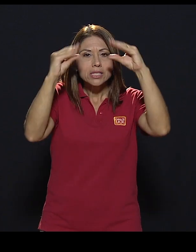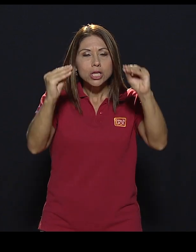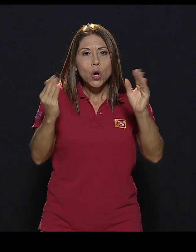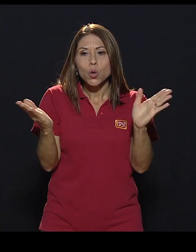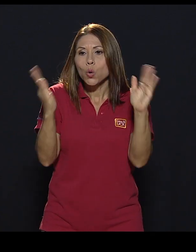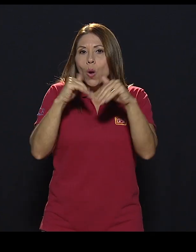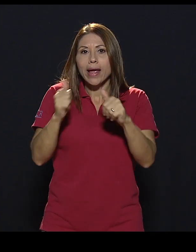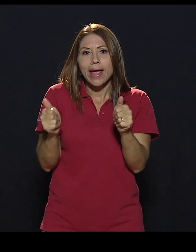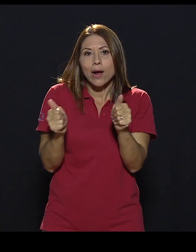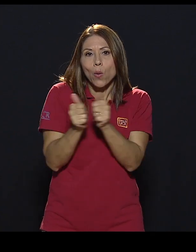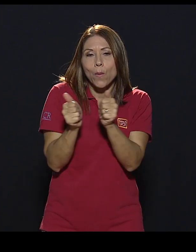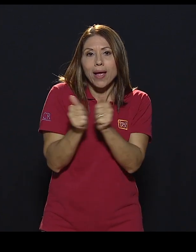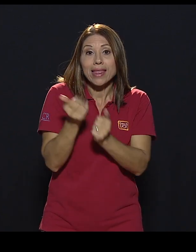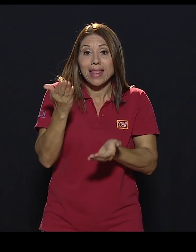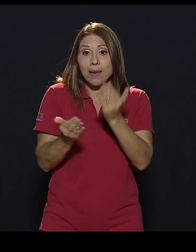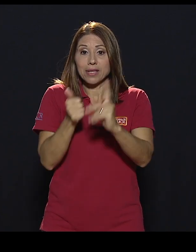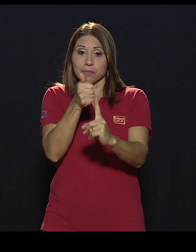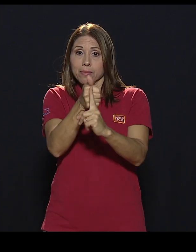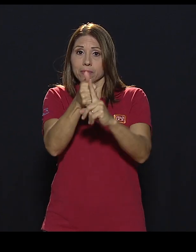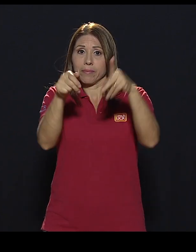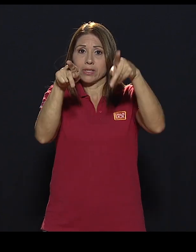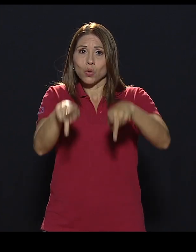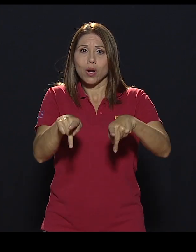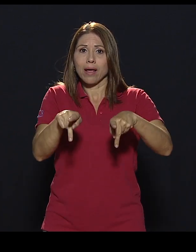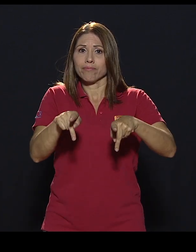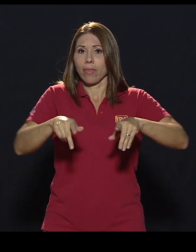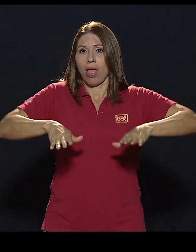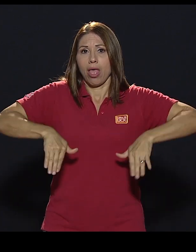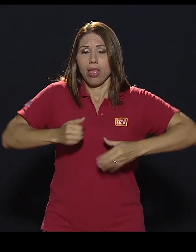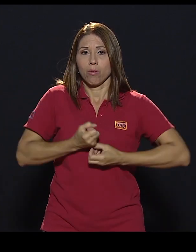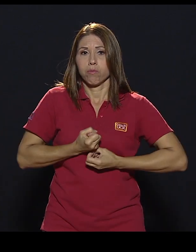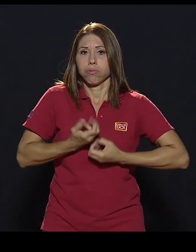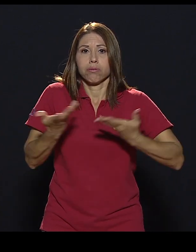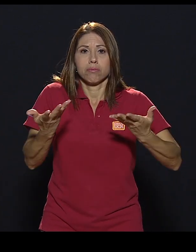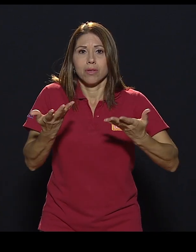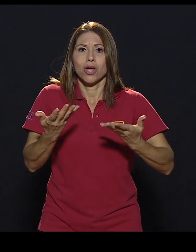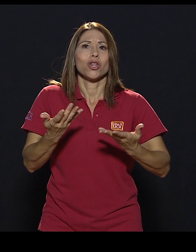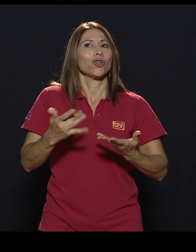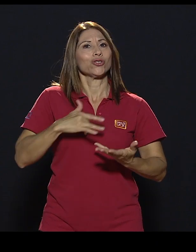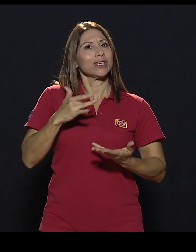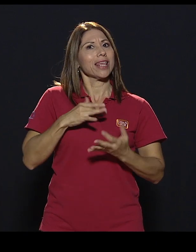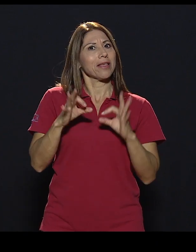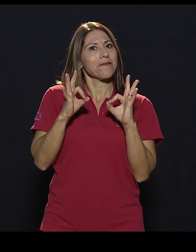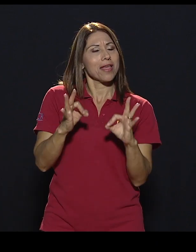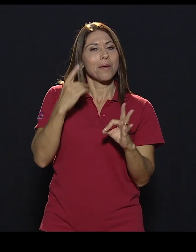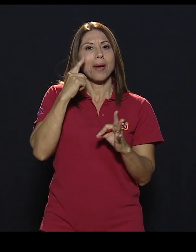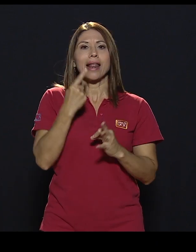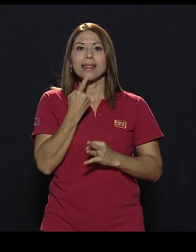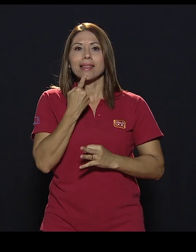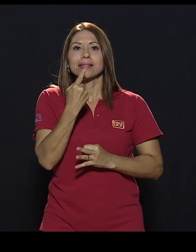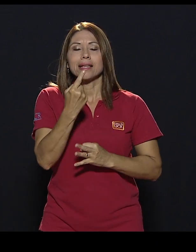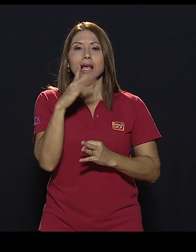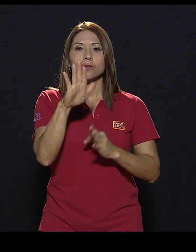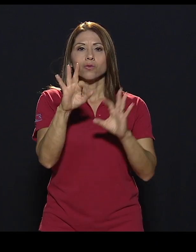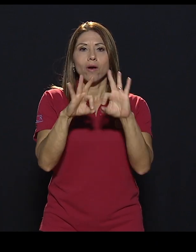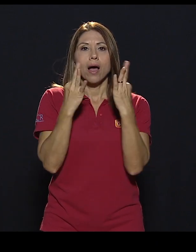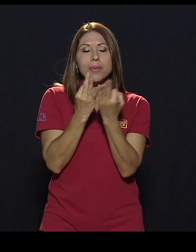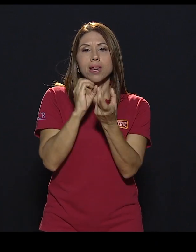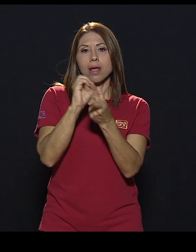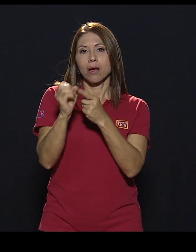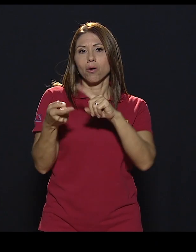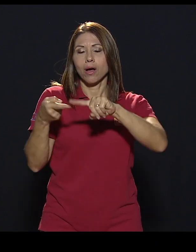y probablemente no lo ha manifestado o no se ha sentido en la comunidad ni de comodidad de decirse, ni de su familia o a sus amigos?